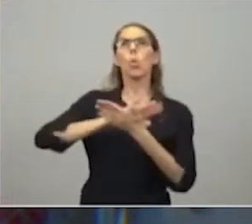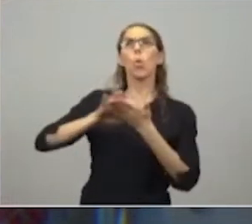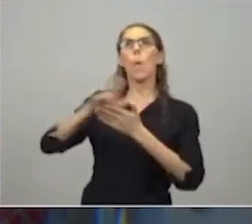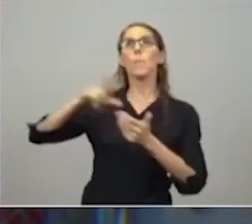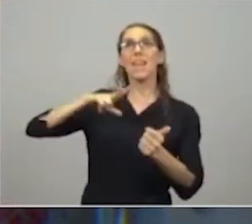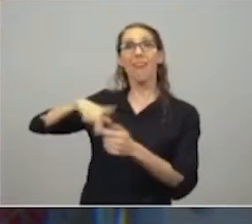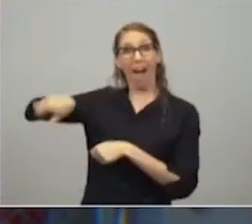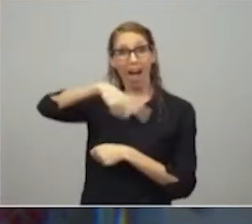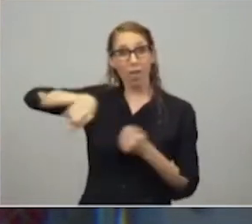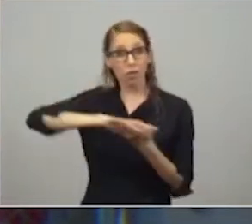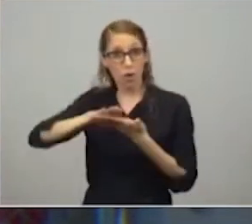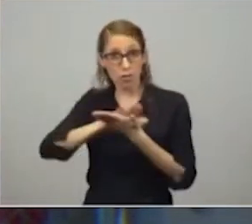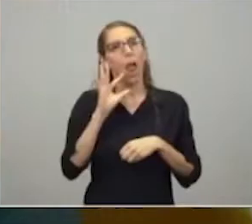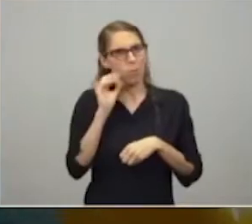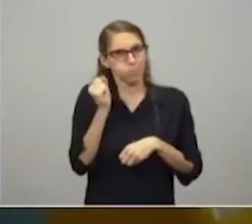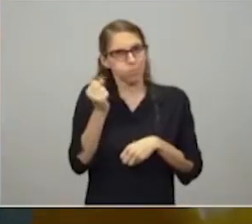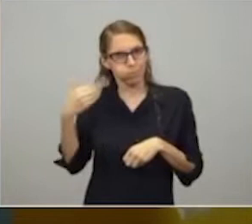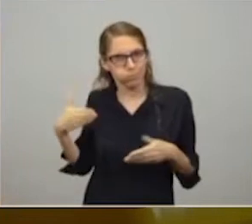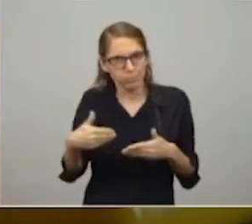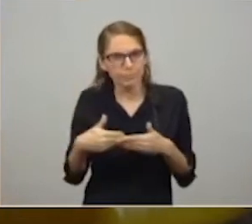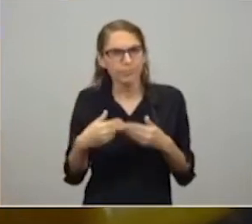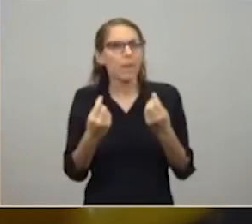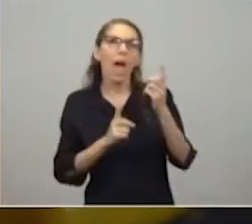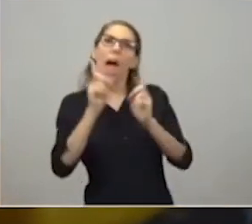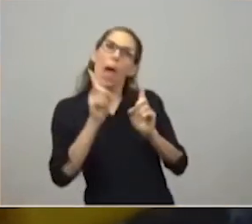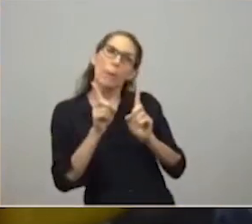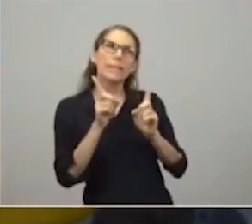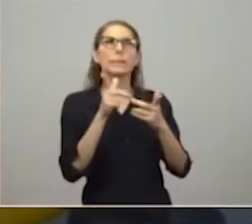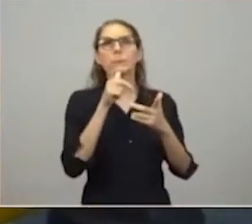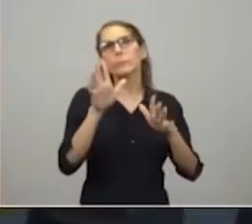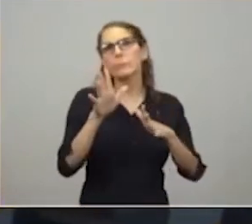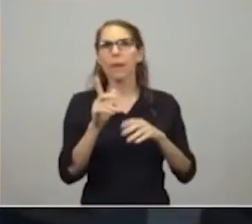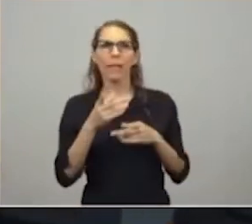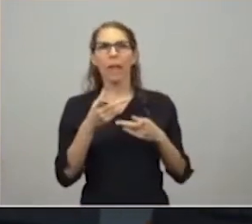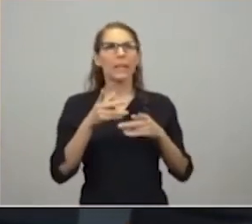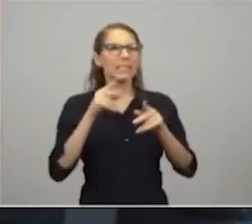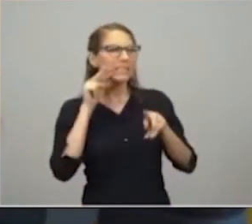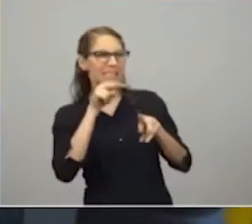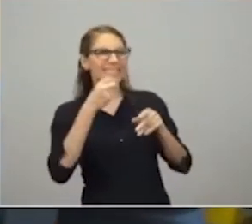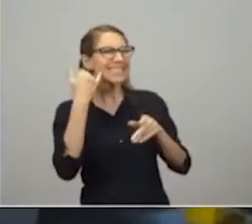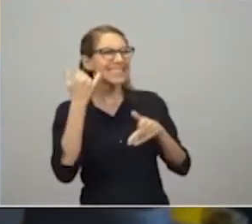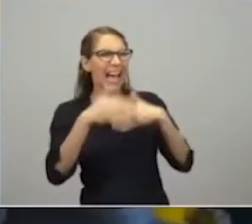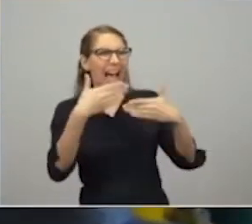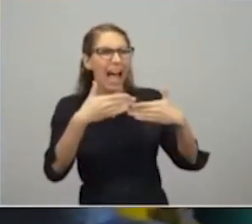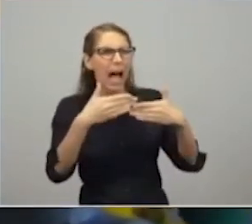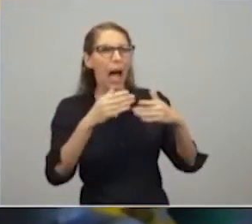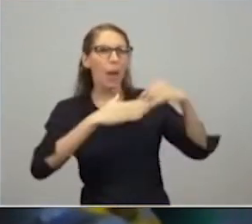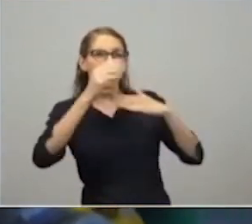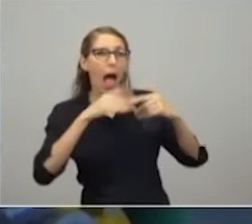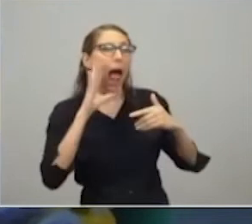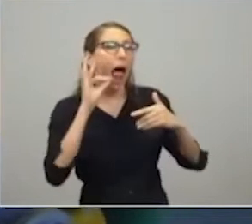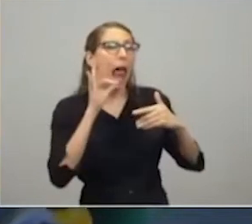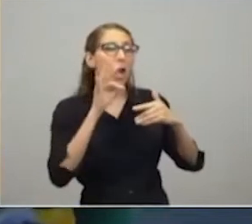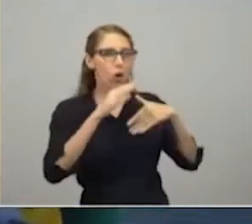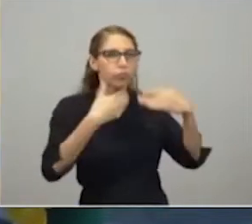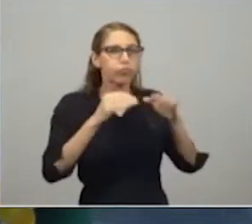lo que vamos a tener es un no, dos no y mil no. Pero esta obra hay que hacerla porque es una obra que le da dignidad, que le da